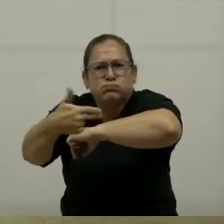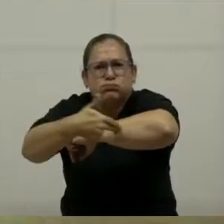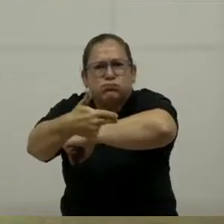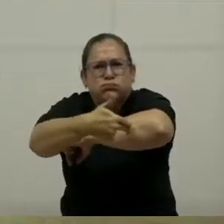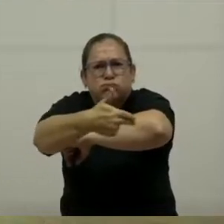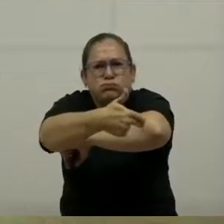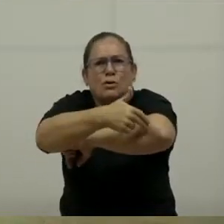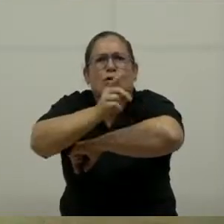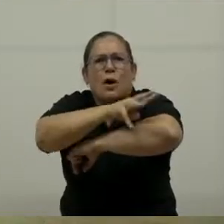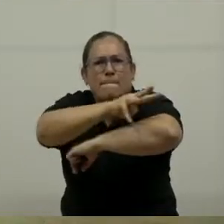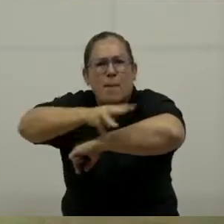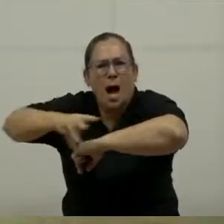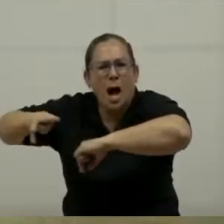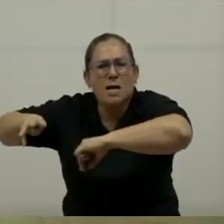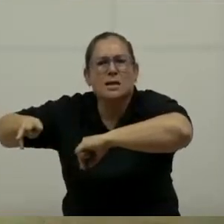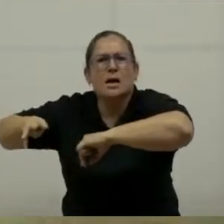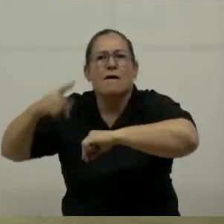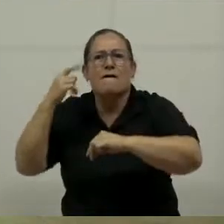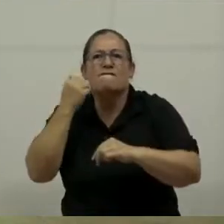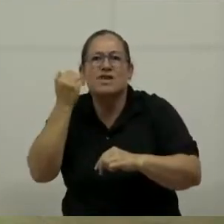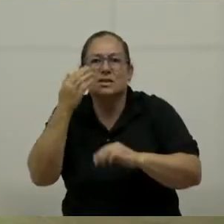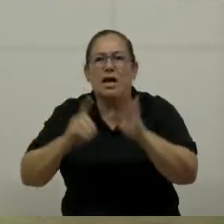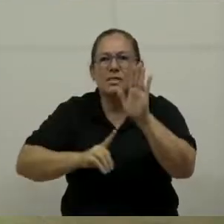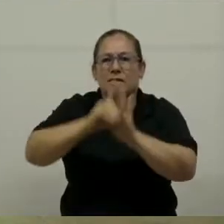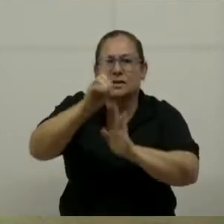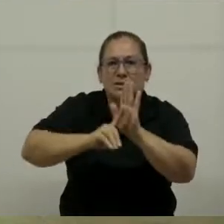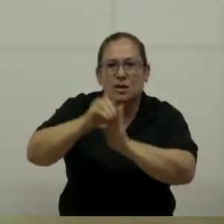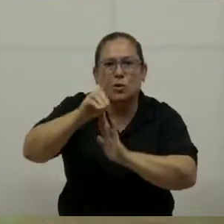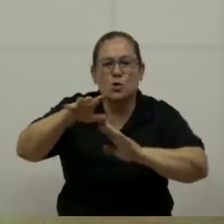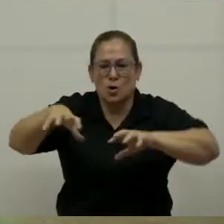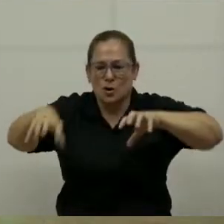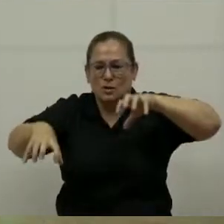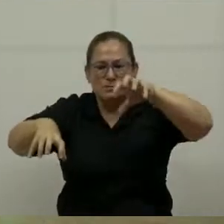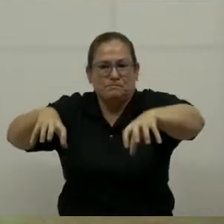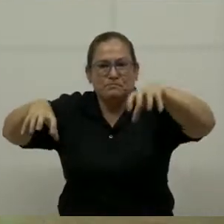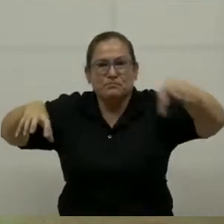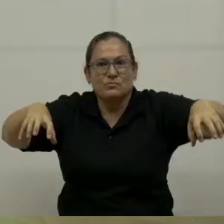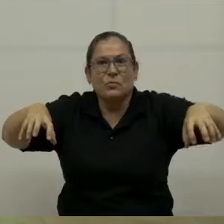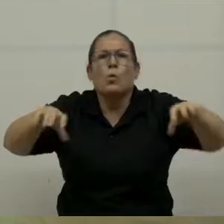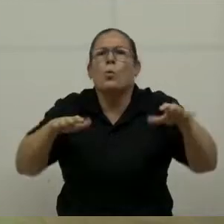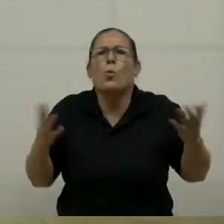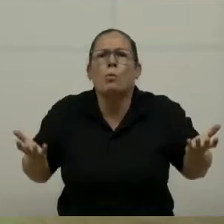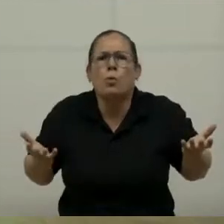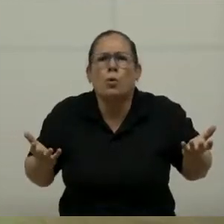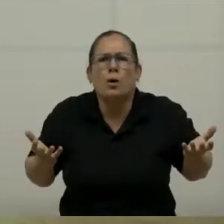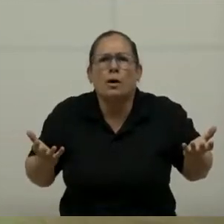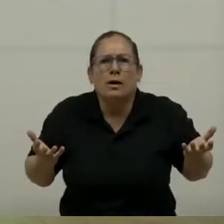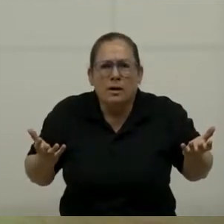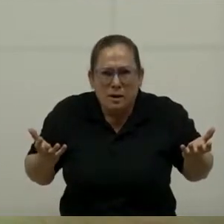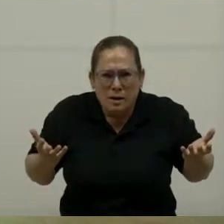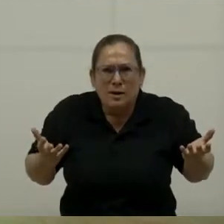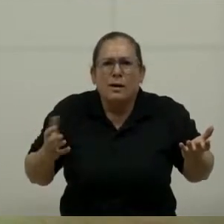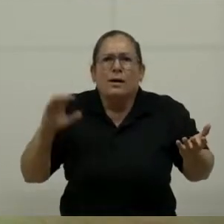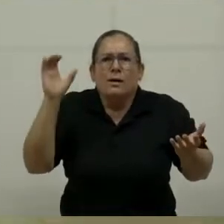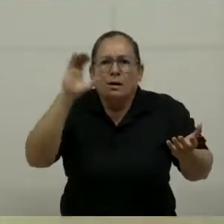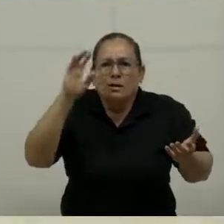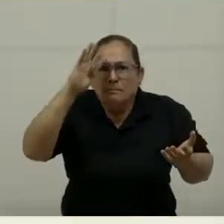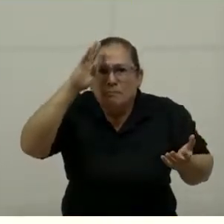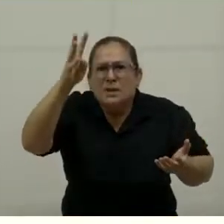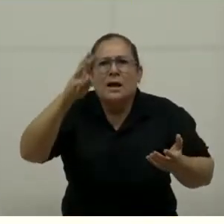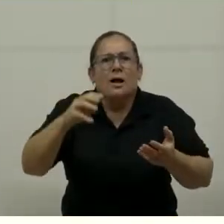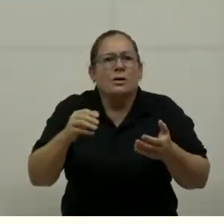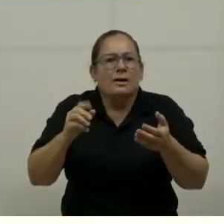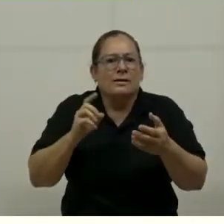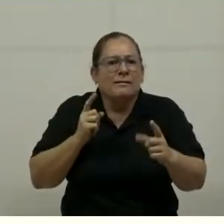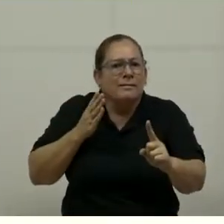¿verdad? Y entonces, para facilitar el desarrollo de esos nichos. ¿Cómo? De nuevo, reinventándonos. Un destino pionero.